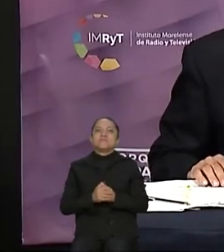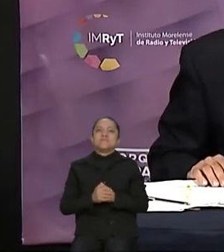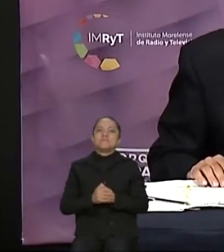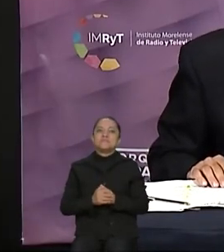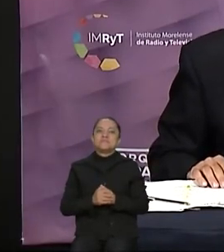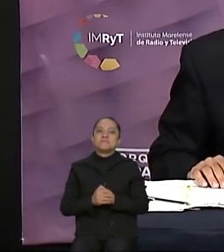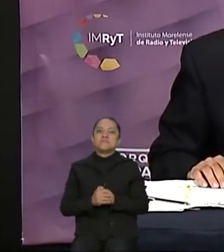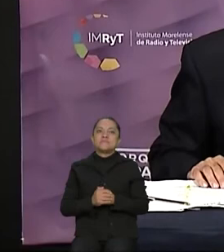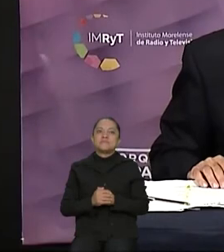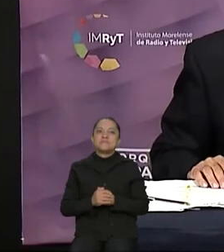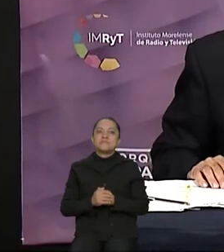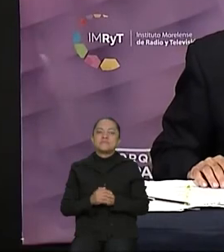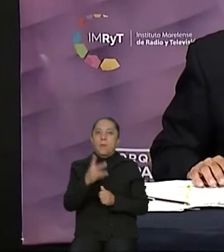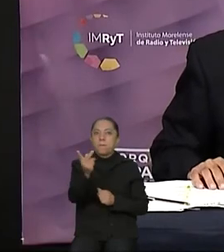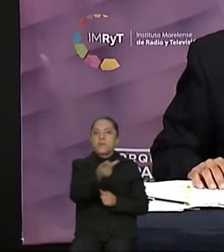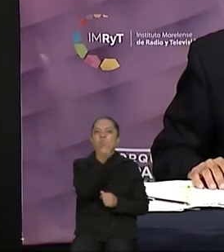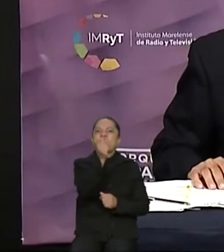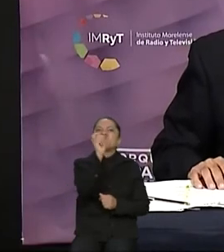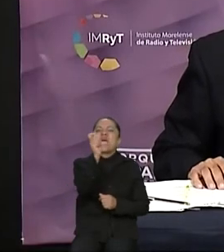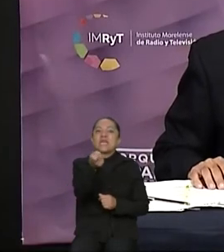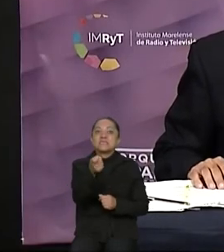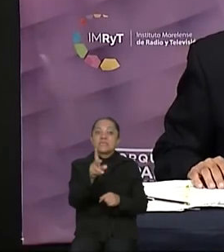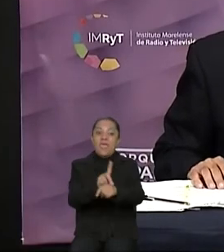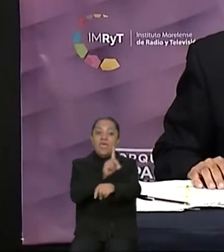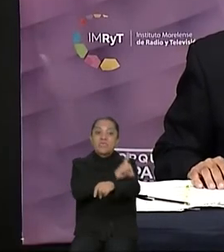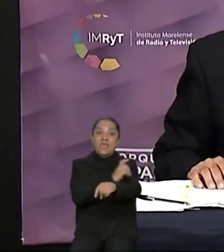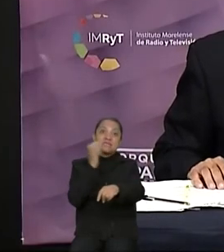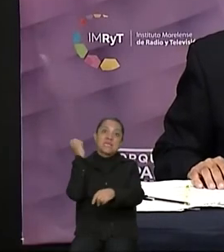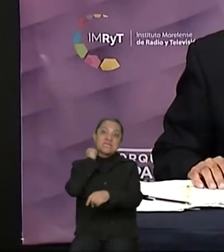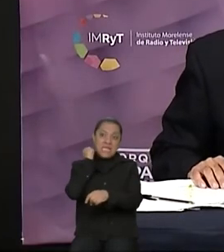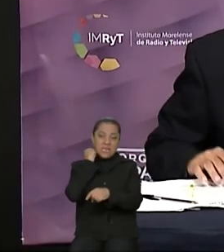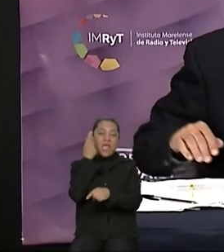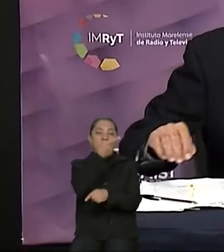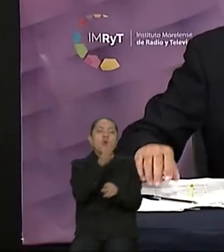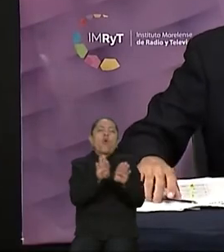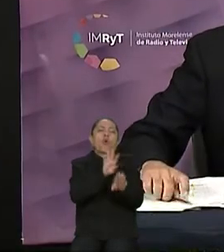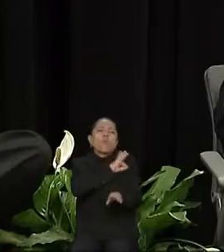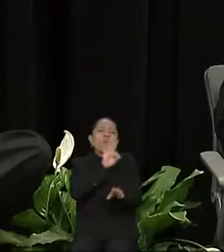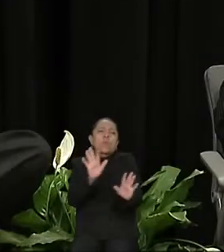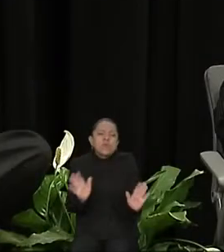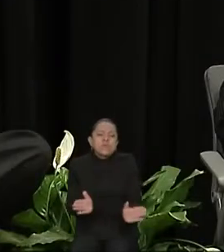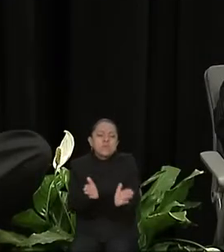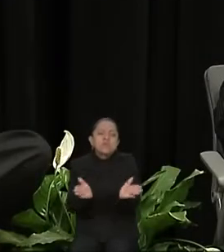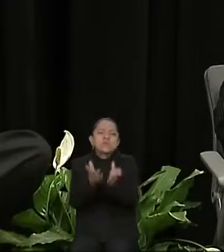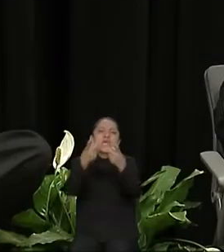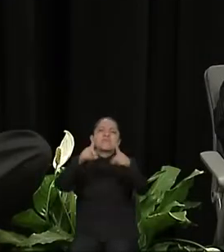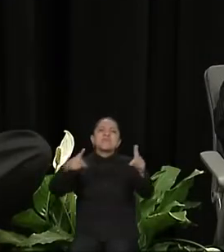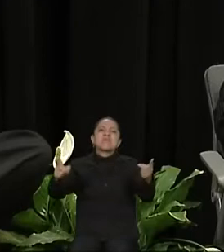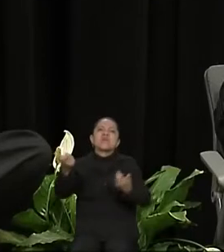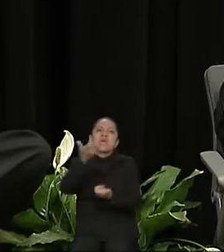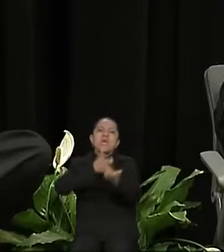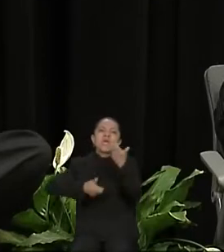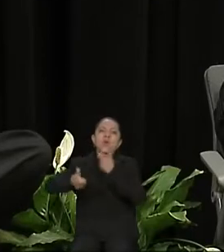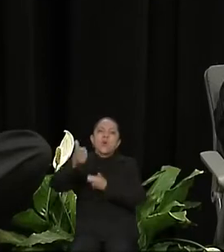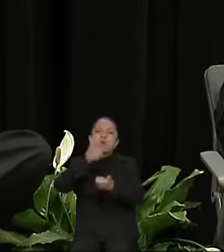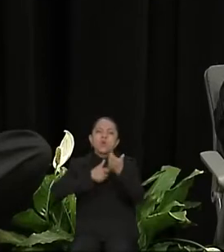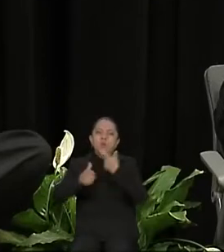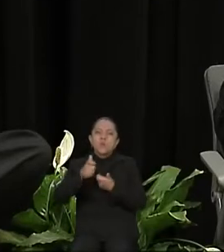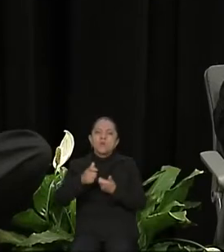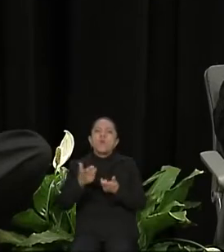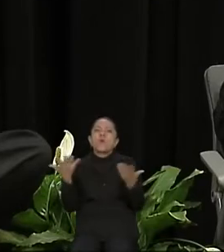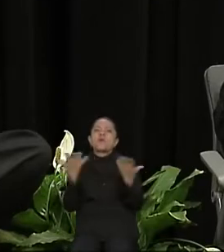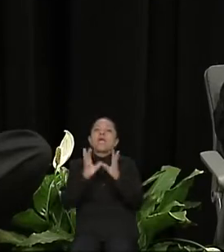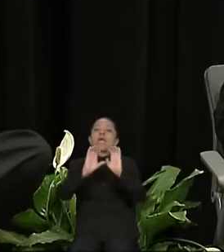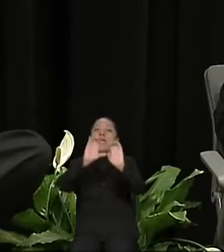La pregunta es, desde el Senado, ¿cómo podría impulsar un desarrollo económico que diera empleo bien pagado